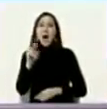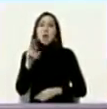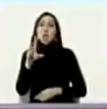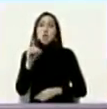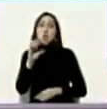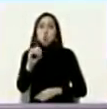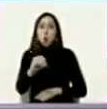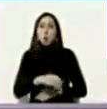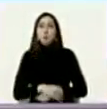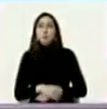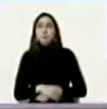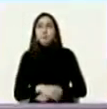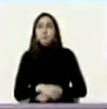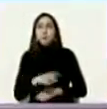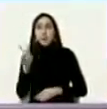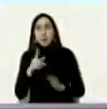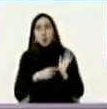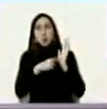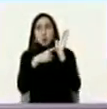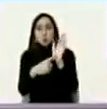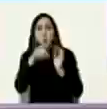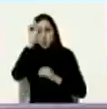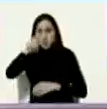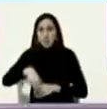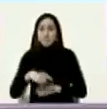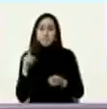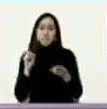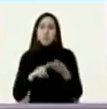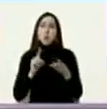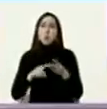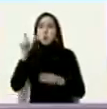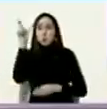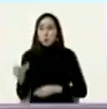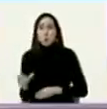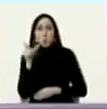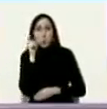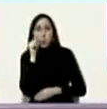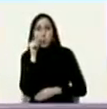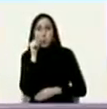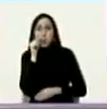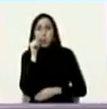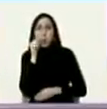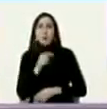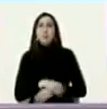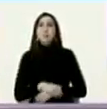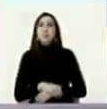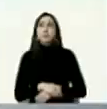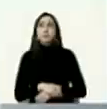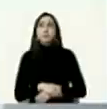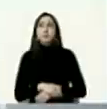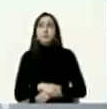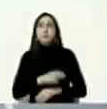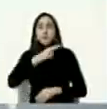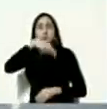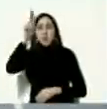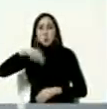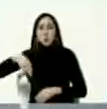plataforma unitaria de venezuela dat halvor nillanger el reino de noruega